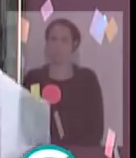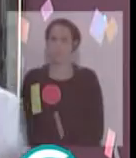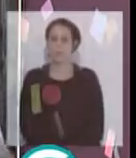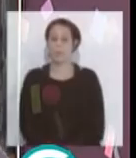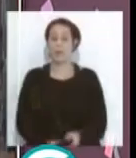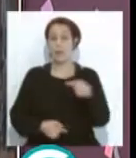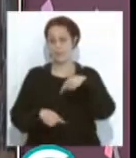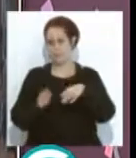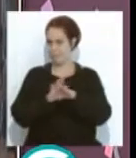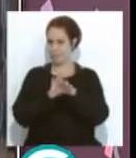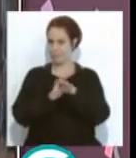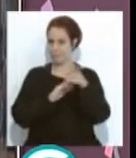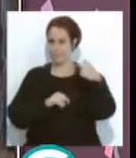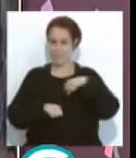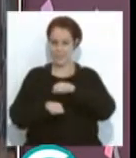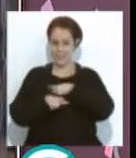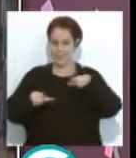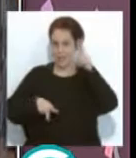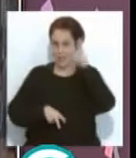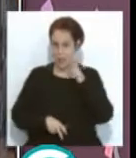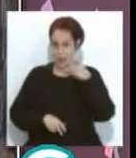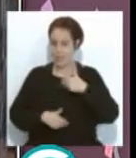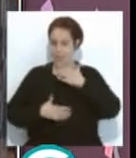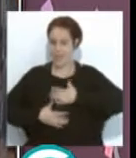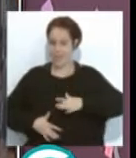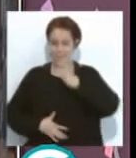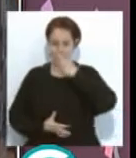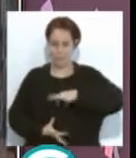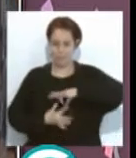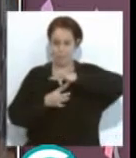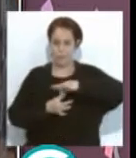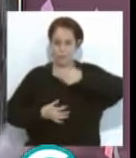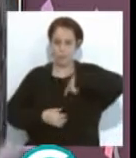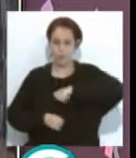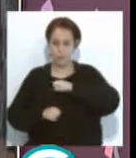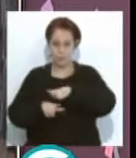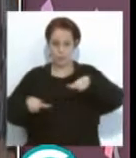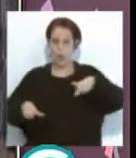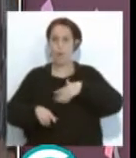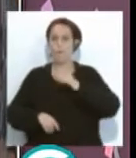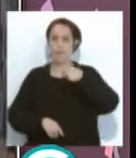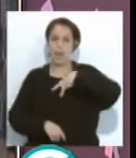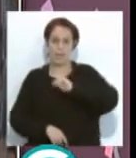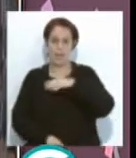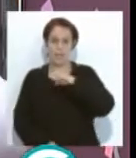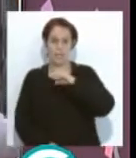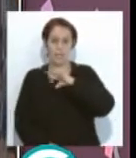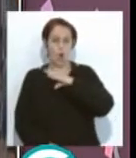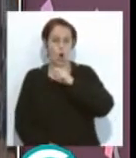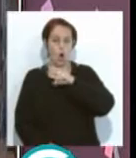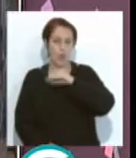Bueno, pues aquí seguimos, Nuestro saloncito de Haciendo Tipo, nuestro plató con Fanes Coriza, con Luis Rossi, compañeros